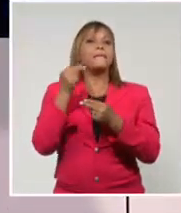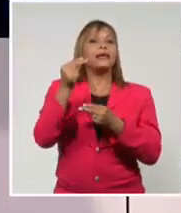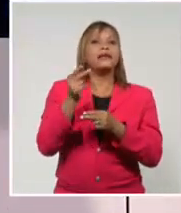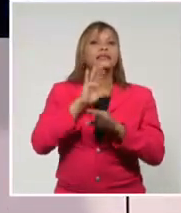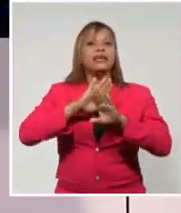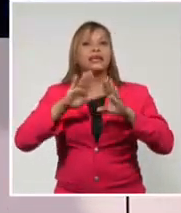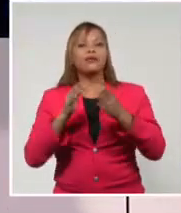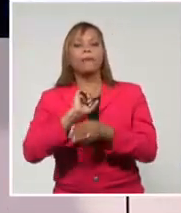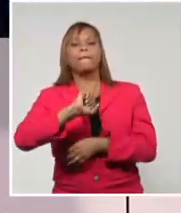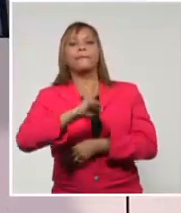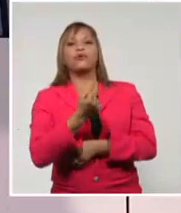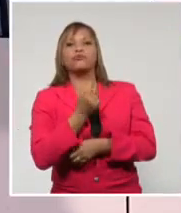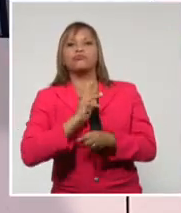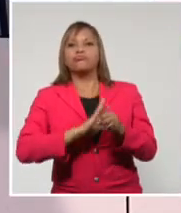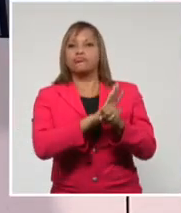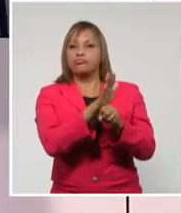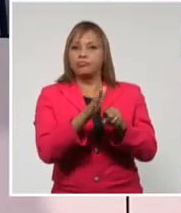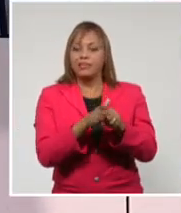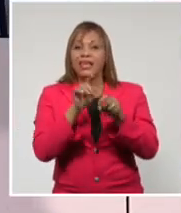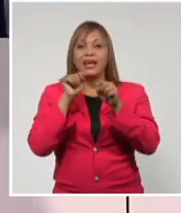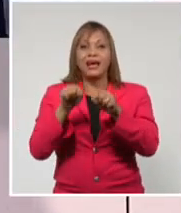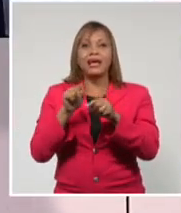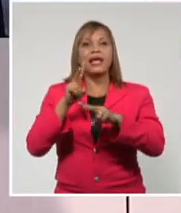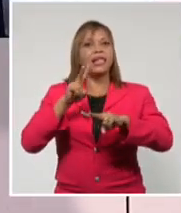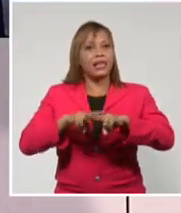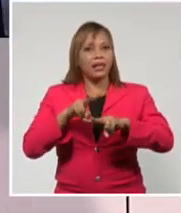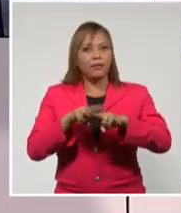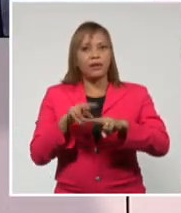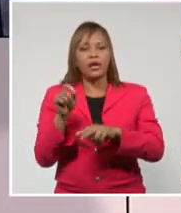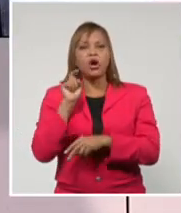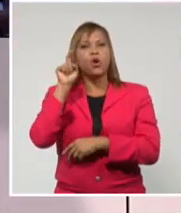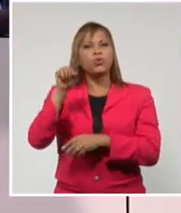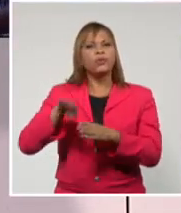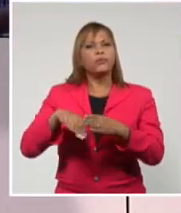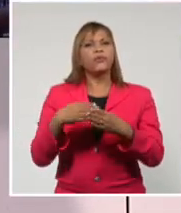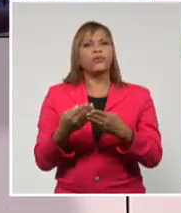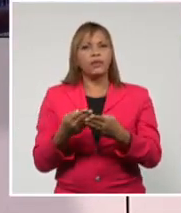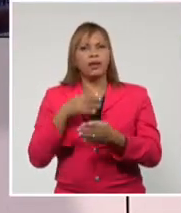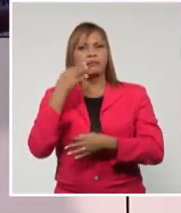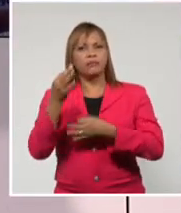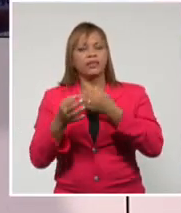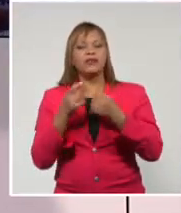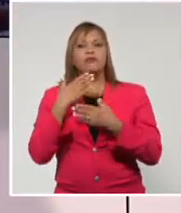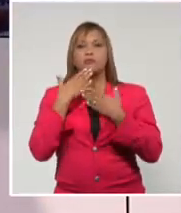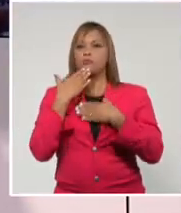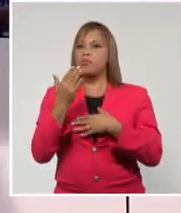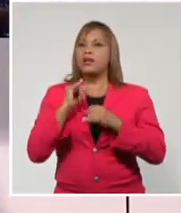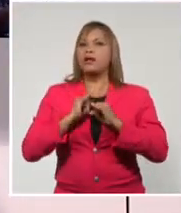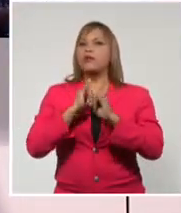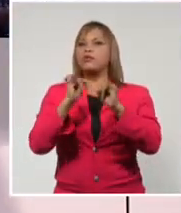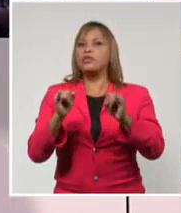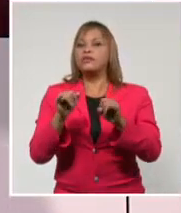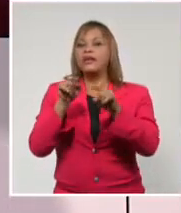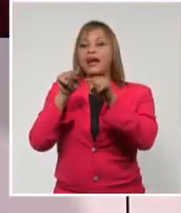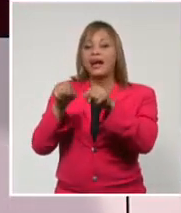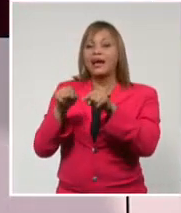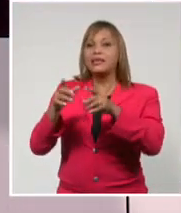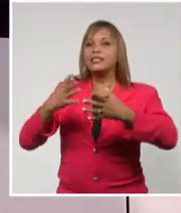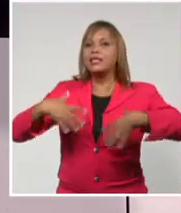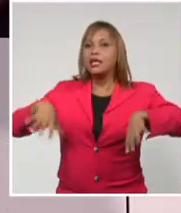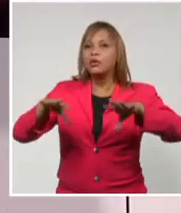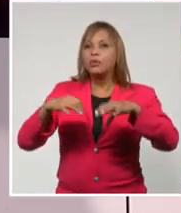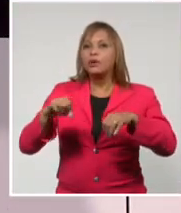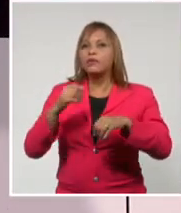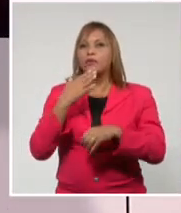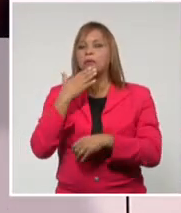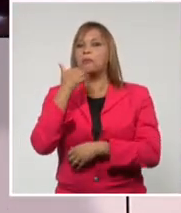control sobre la pandemia. También en La Habana, donde en los últimos días, y esto también es una muy buena noticia, se exhibe una situación epidemiológica